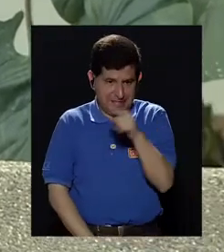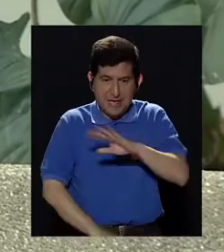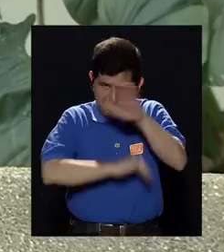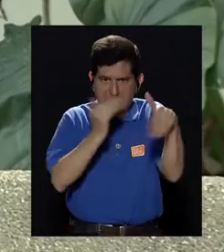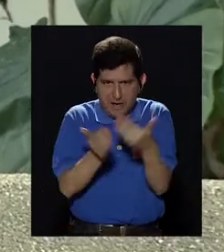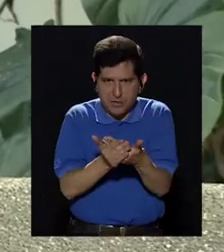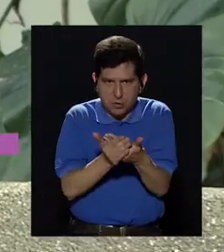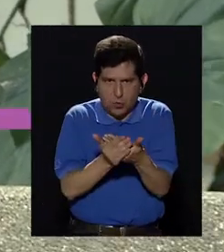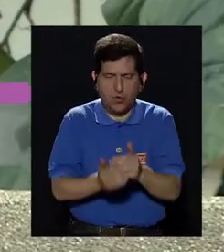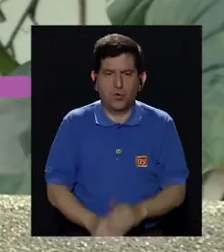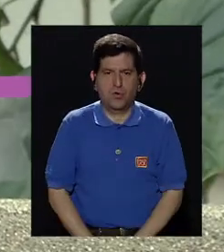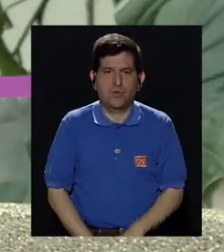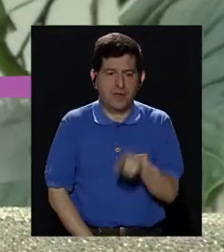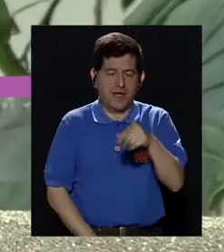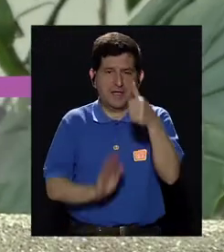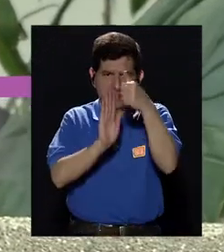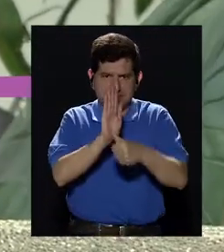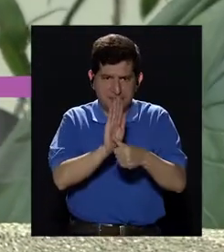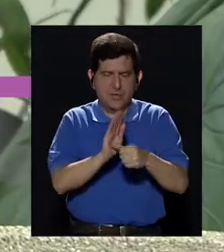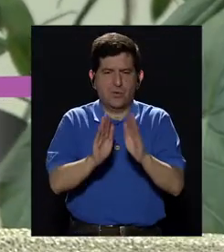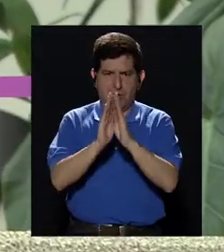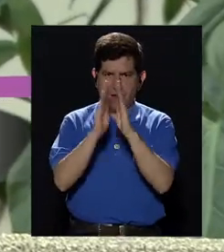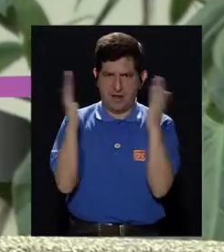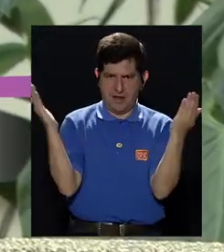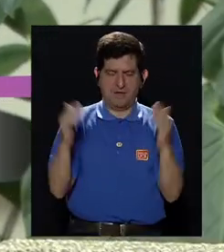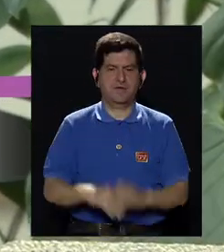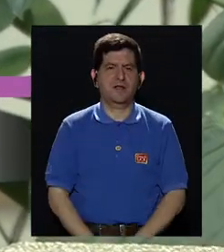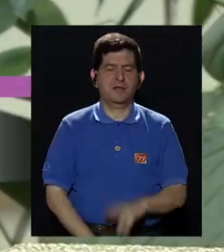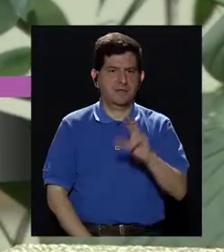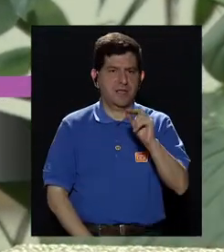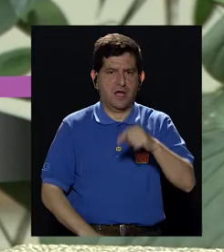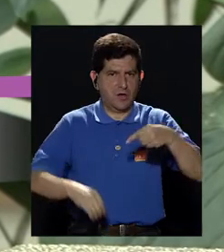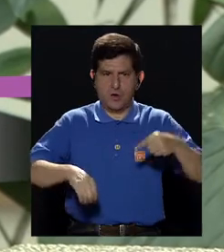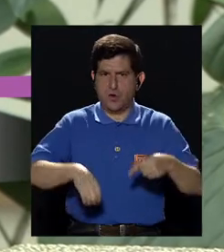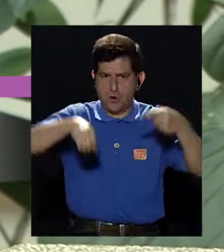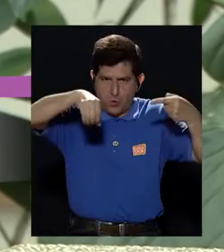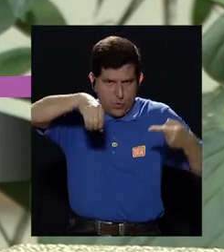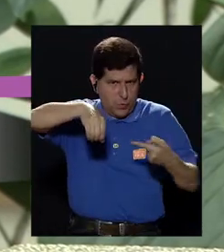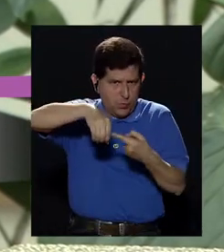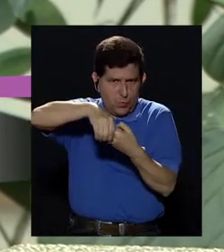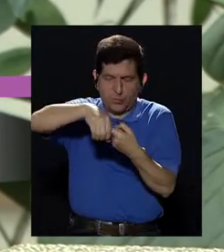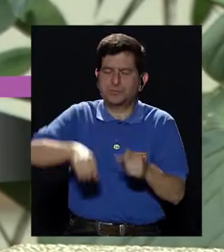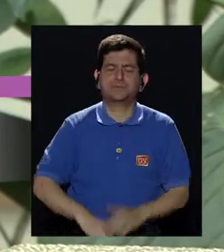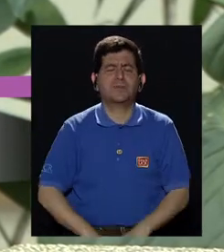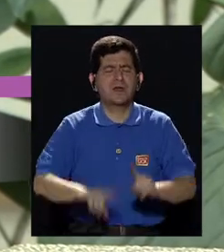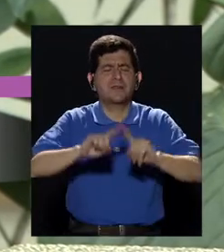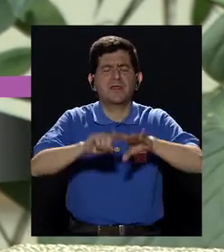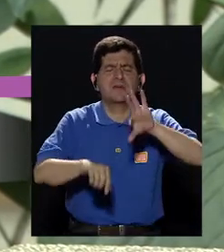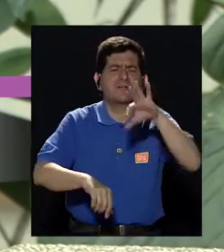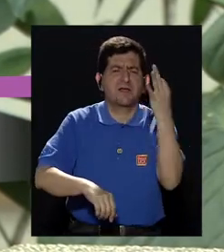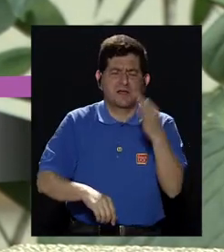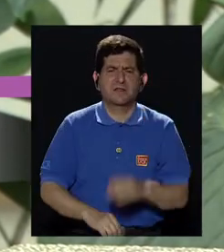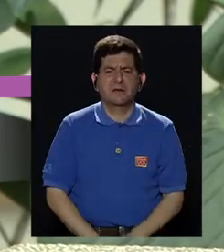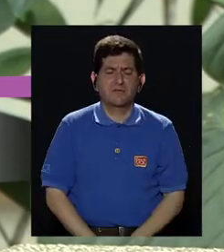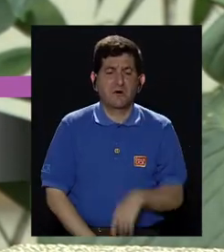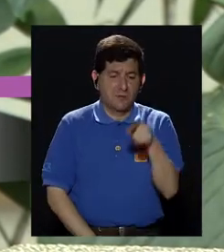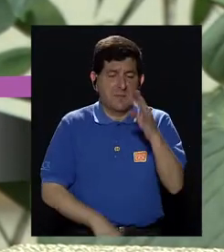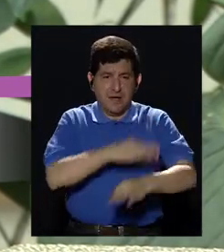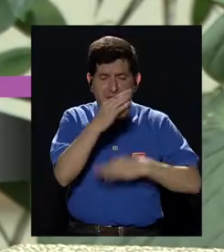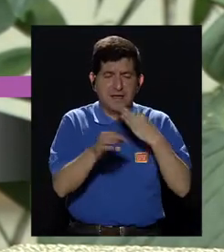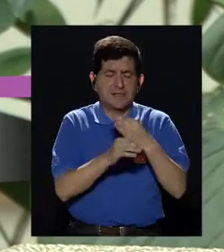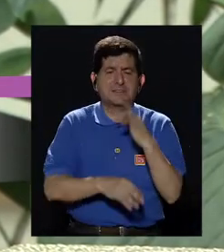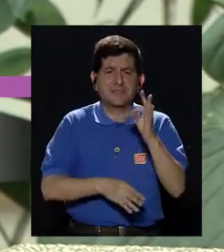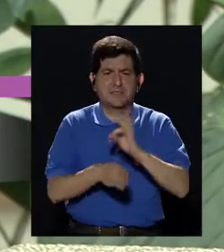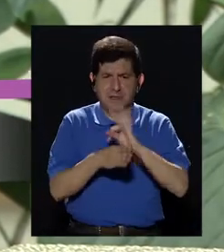radical, que es una cirugía abierta, me refiero a que no es por el caño de la orina, porque la próstata la operamos por muchos lados, pero para esta